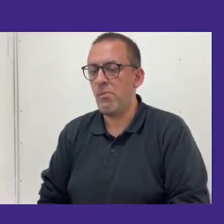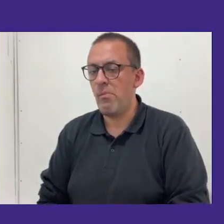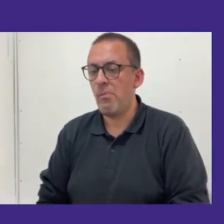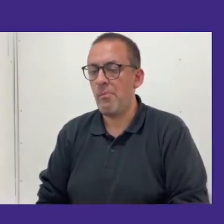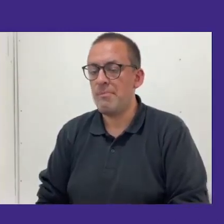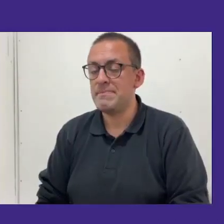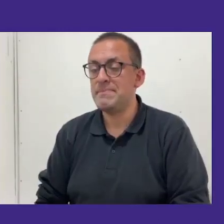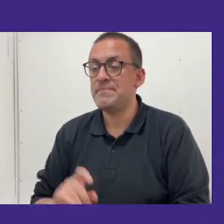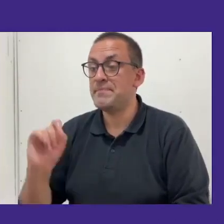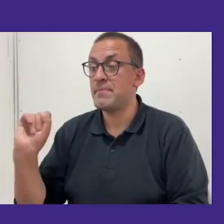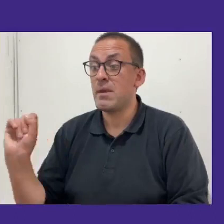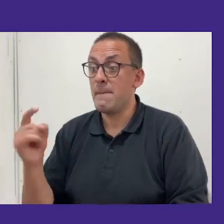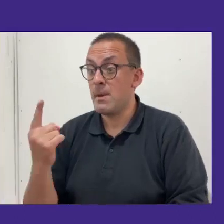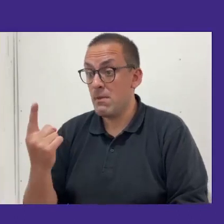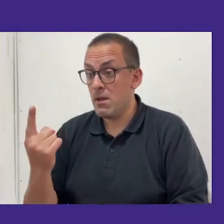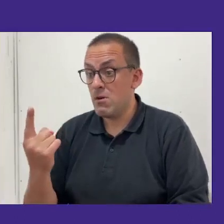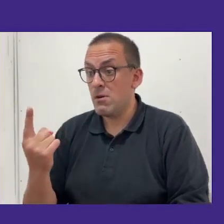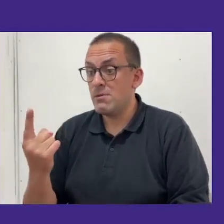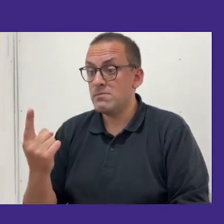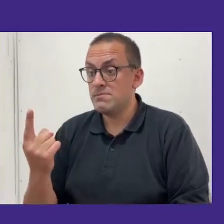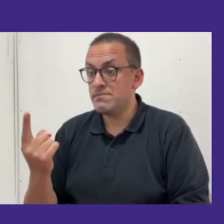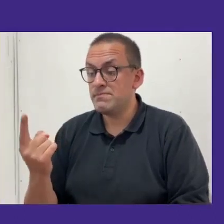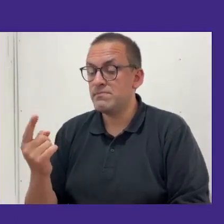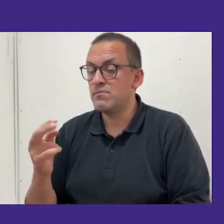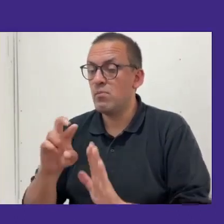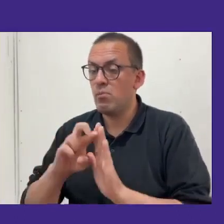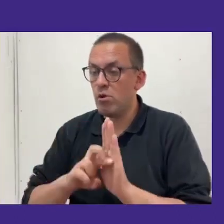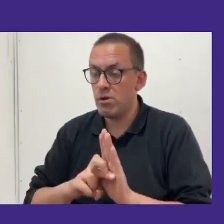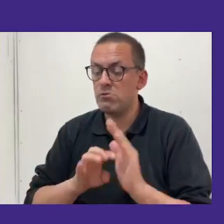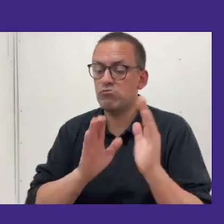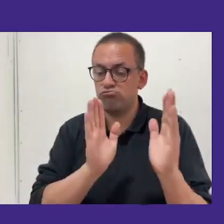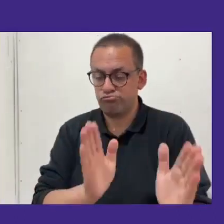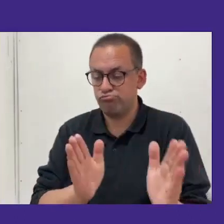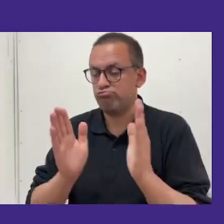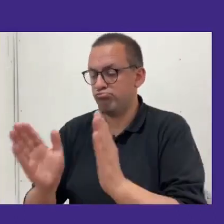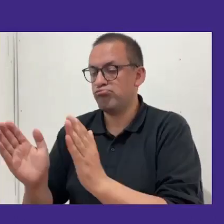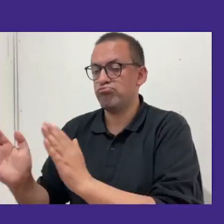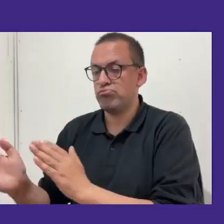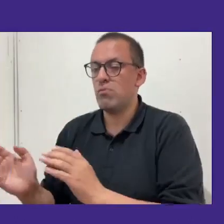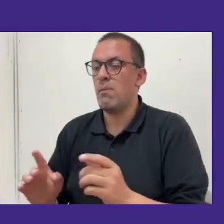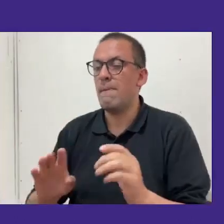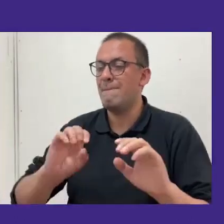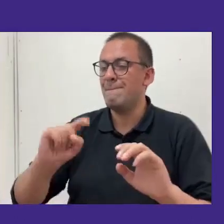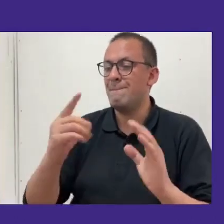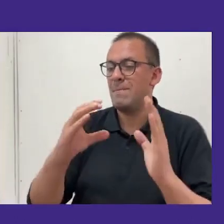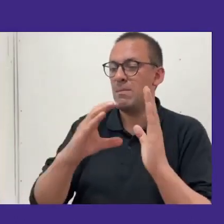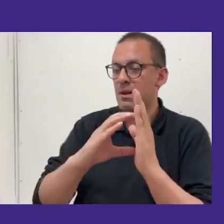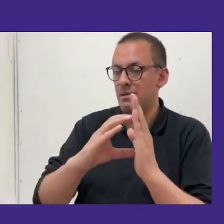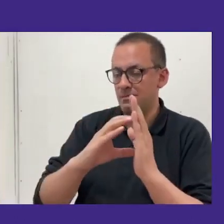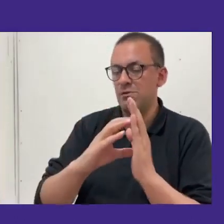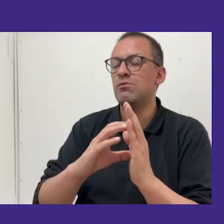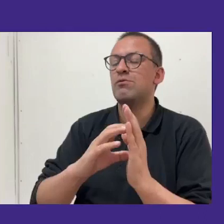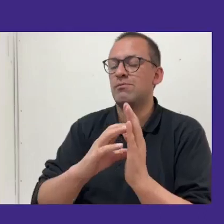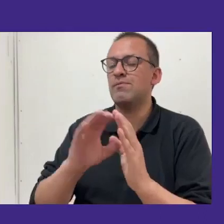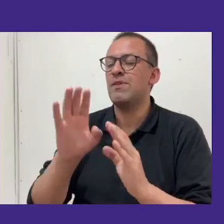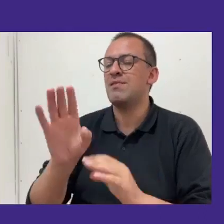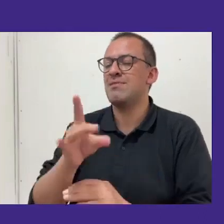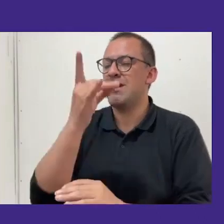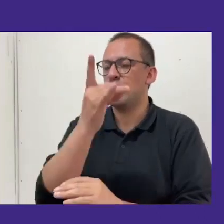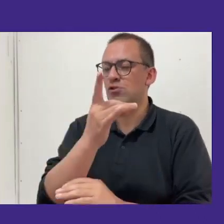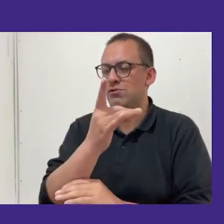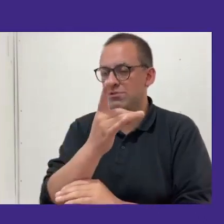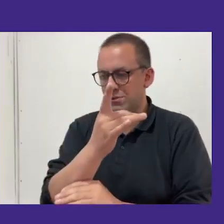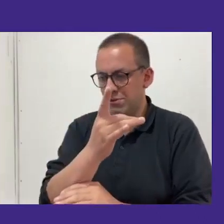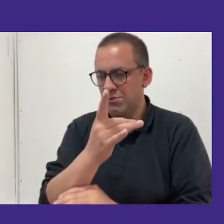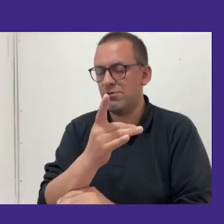Planificamos el desarrollo de este proyecto en tres etapas principales. El primero es el diagnóstico, que fue llevado a